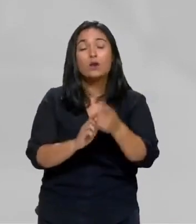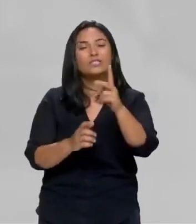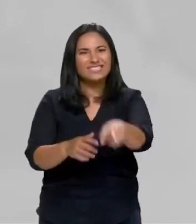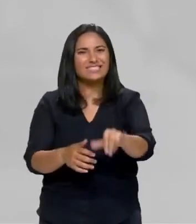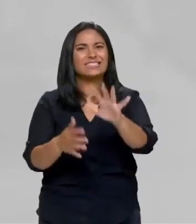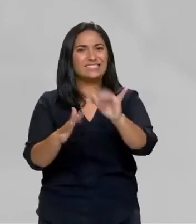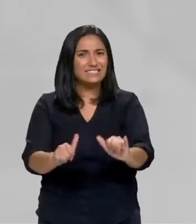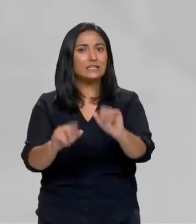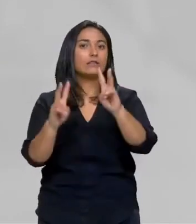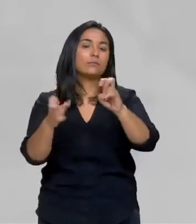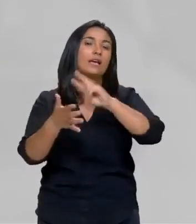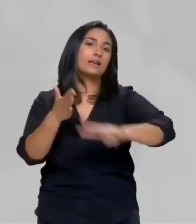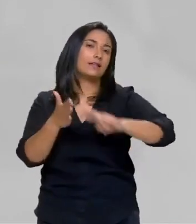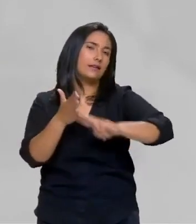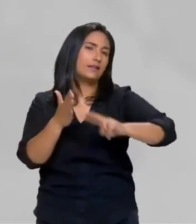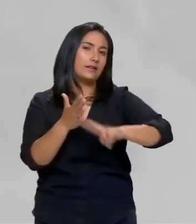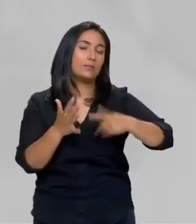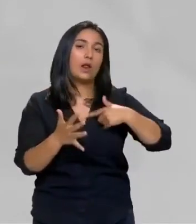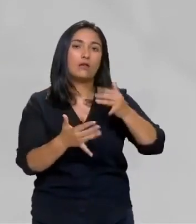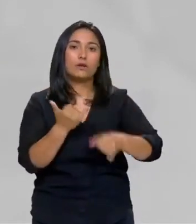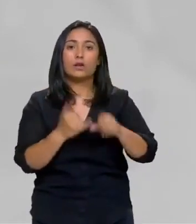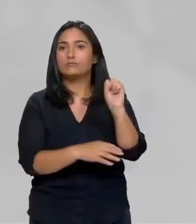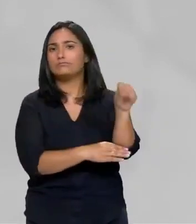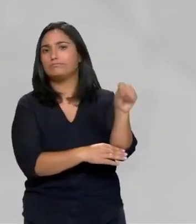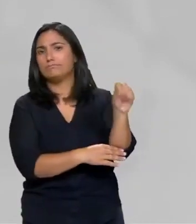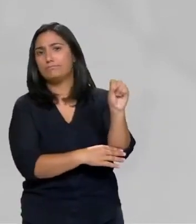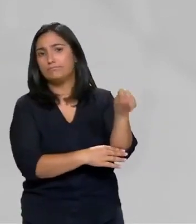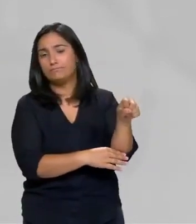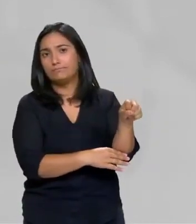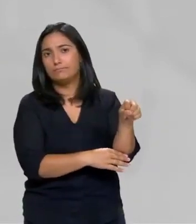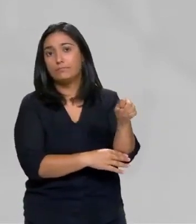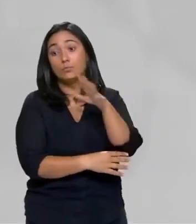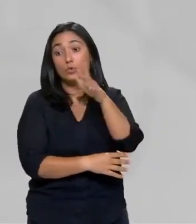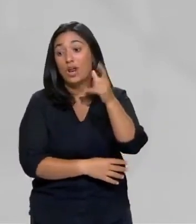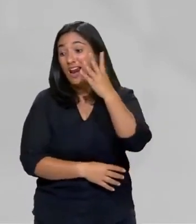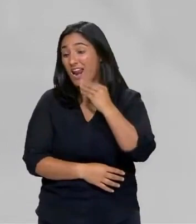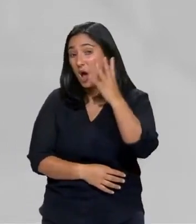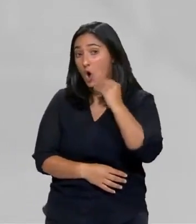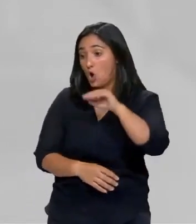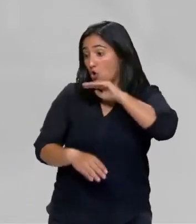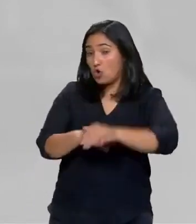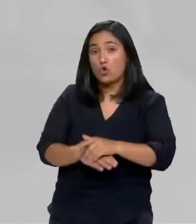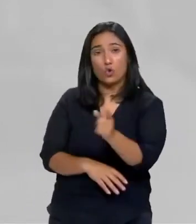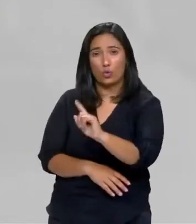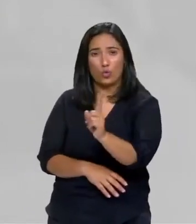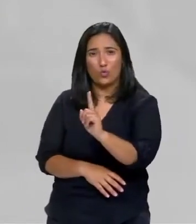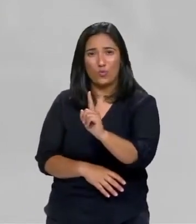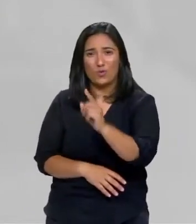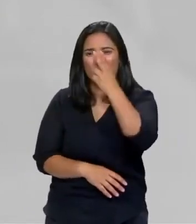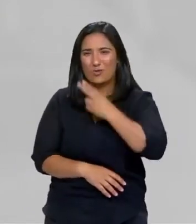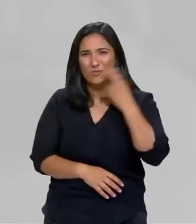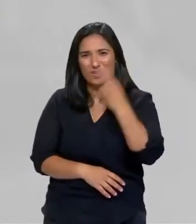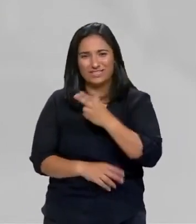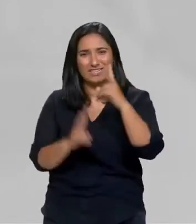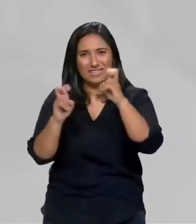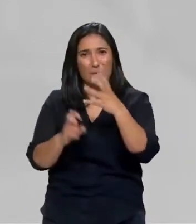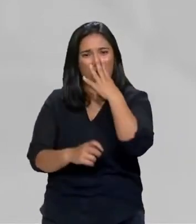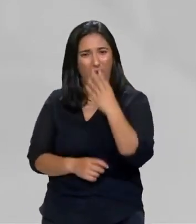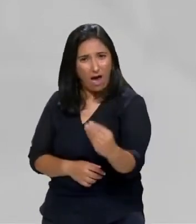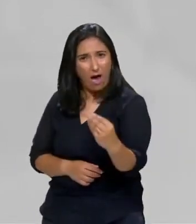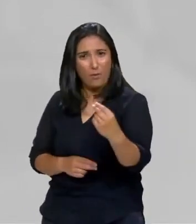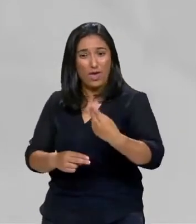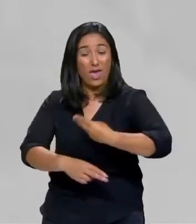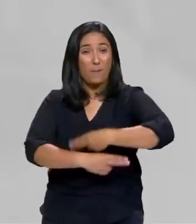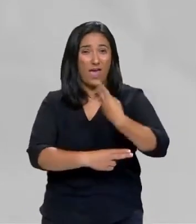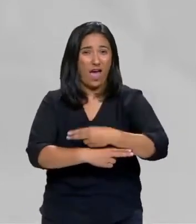mirou para outro lado mentre Rajoy incumplía as súas promesas sobre o AVE e non subía as PHs da